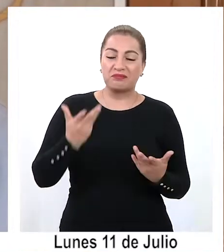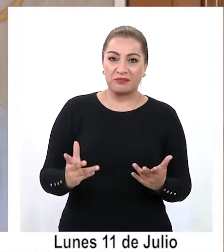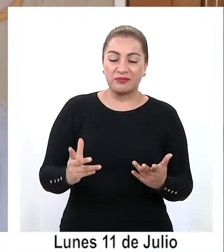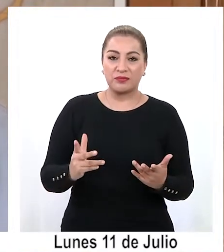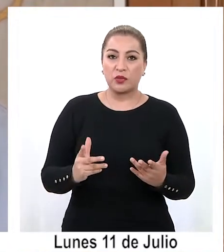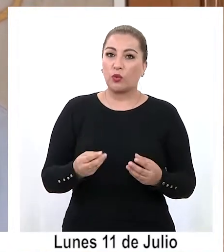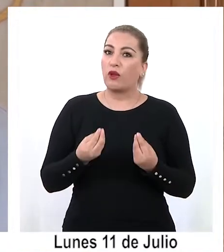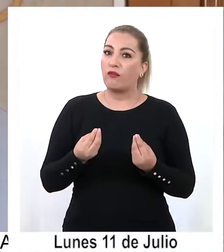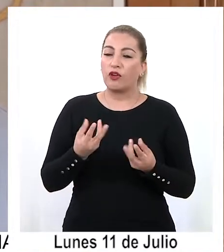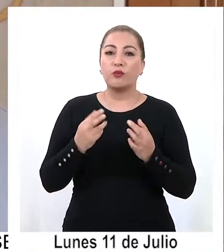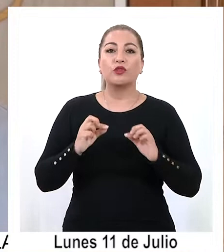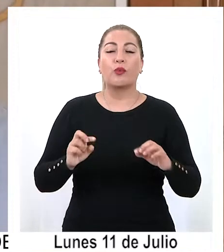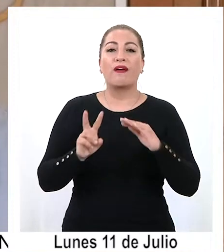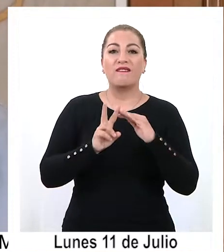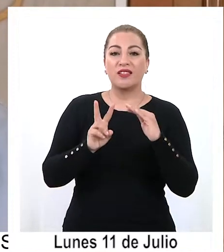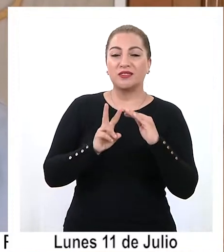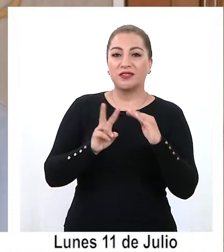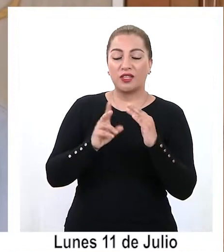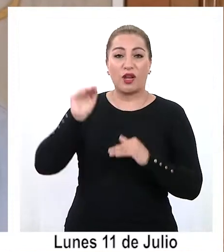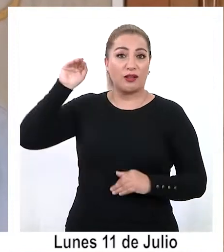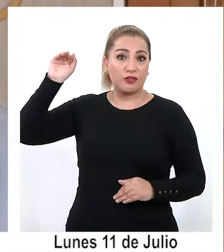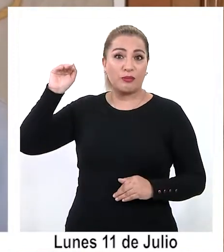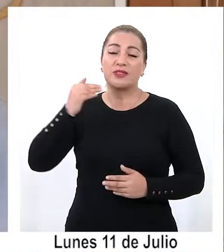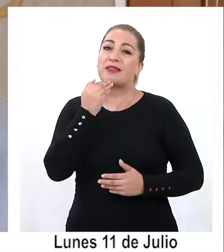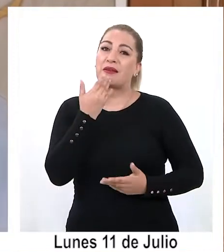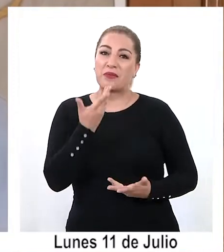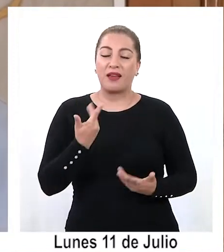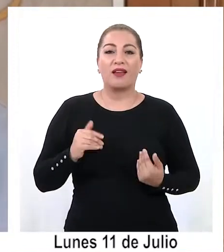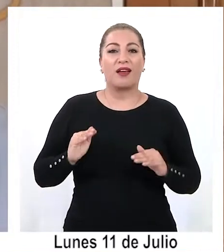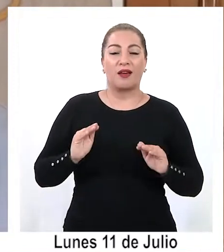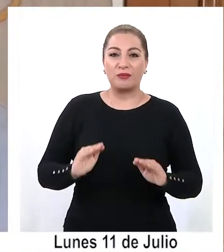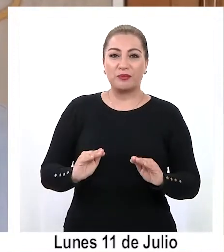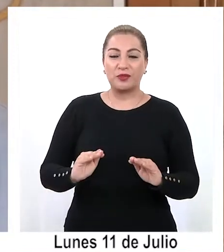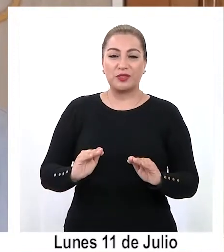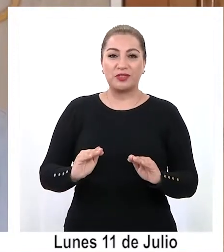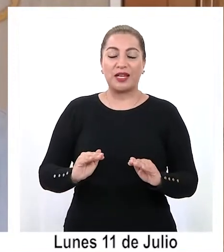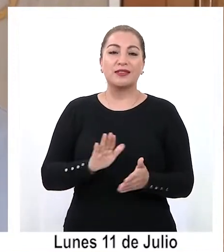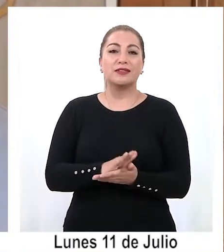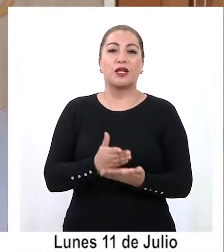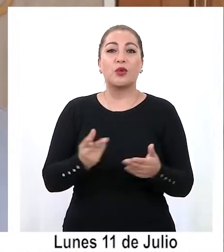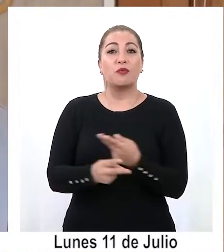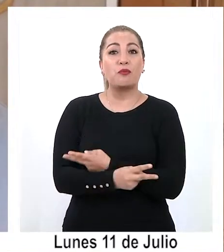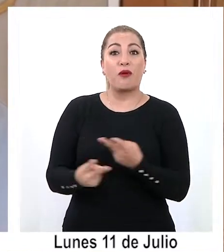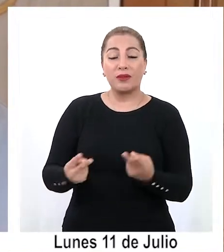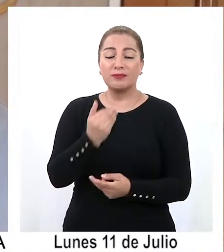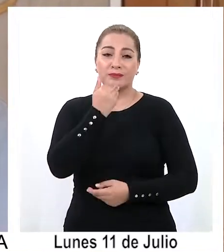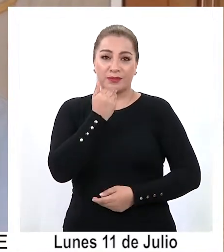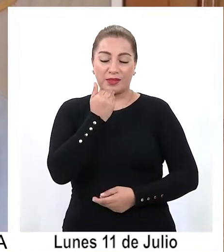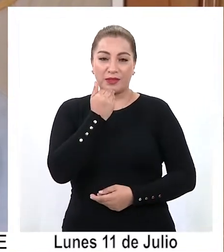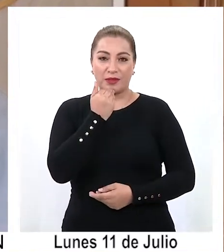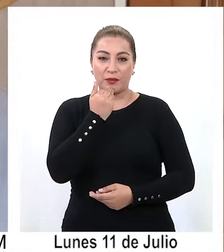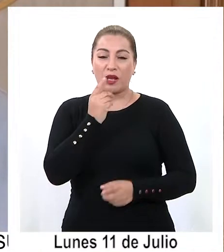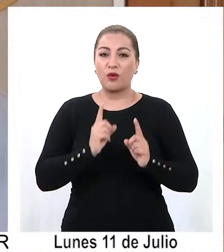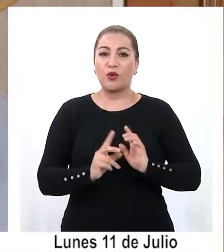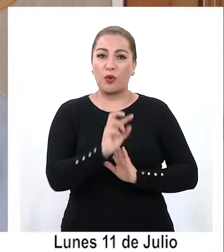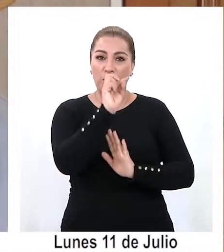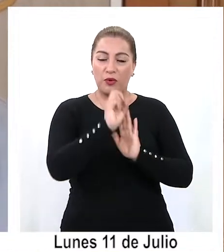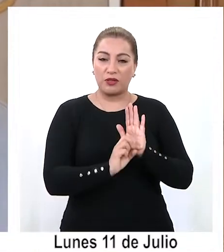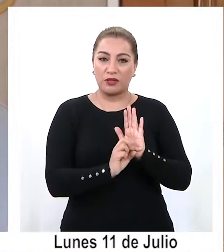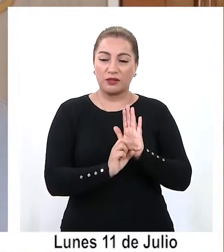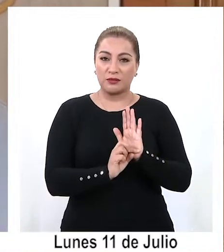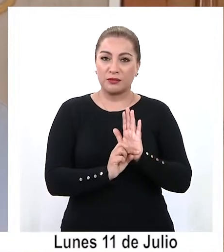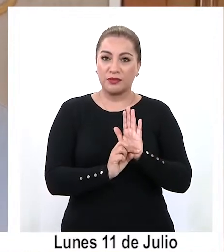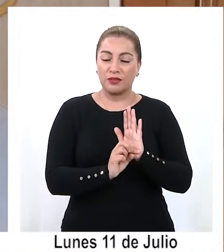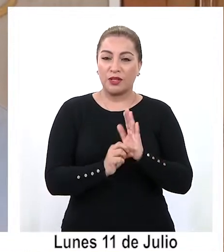alternativa para los vecinos de ese sector y donde viene también a aportar en la infraestructura de salud pública. Y también proyectos que han